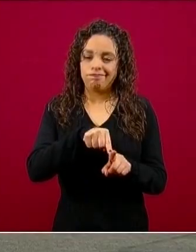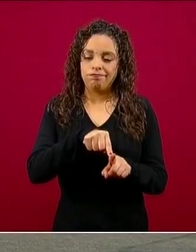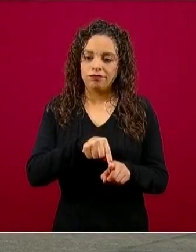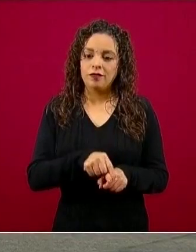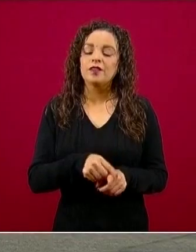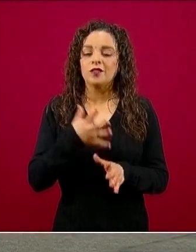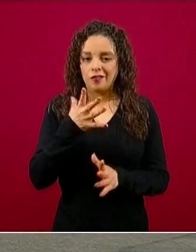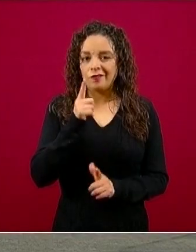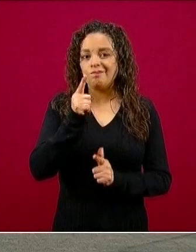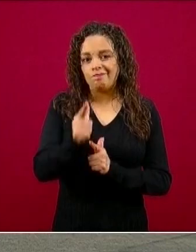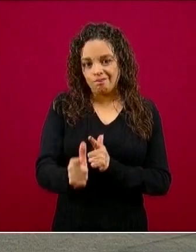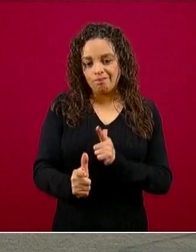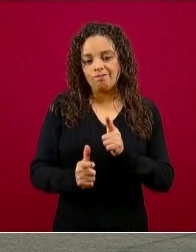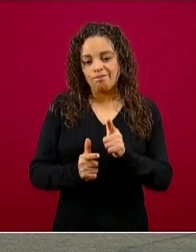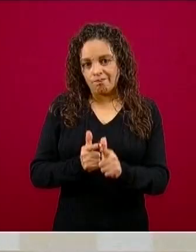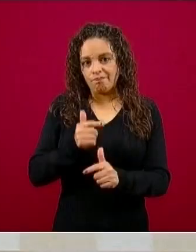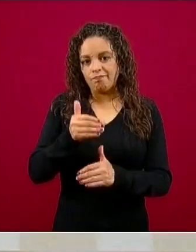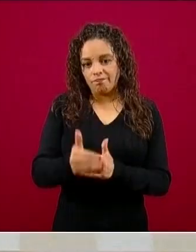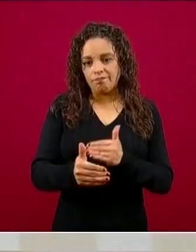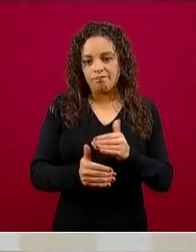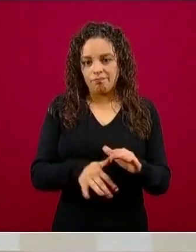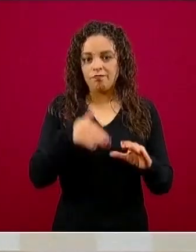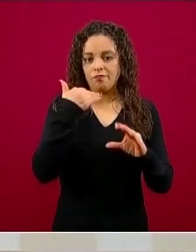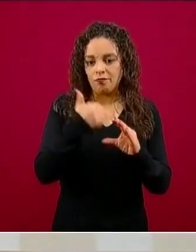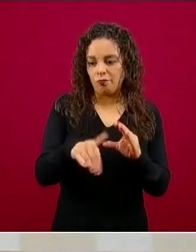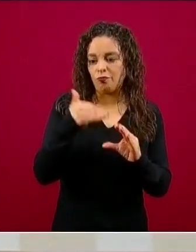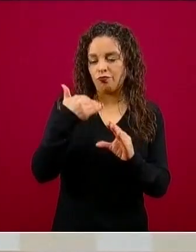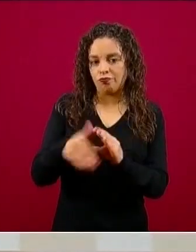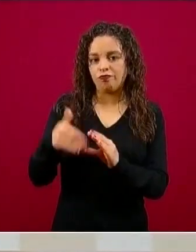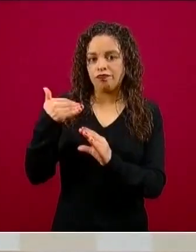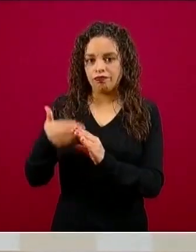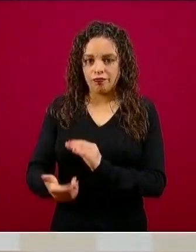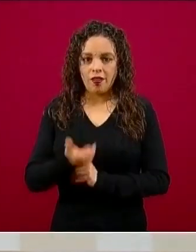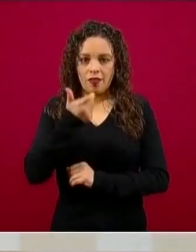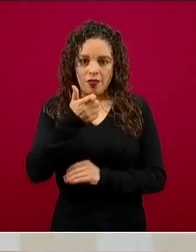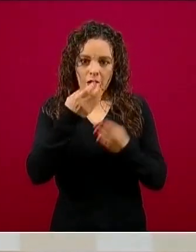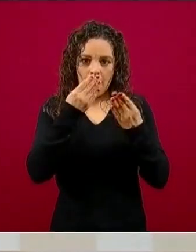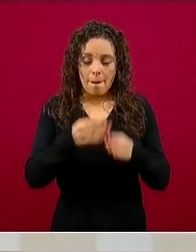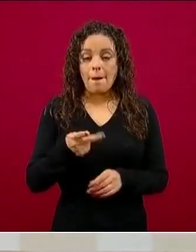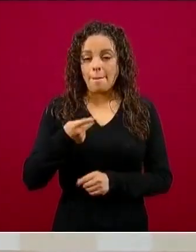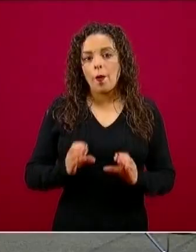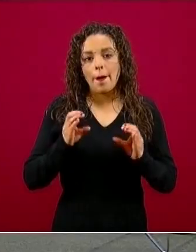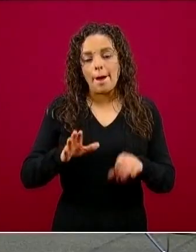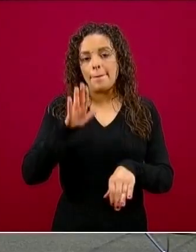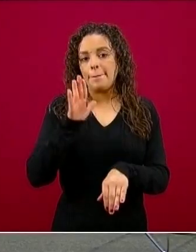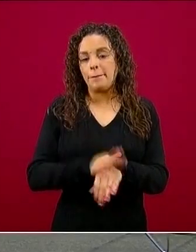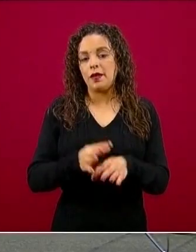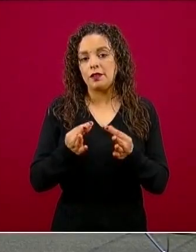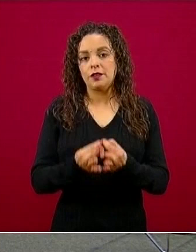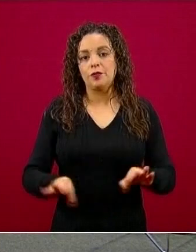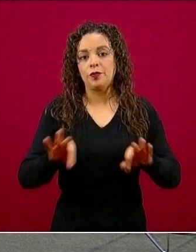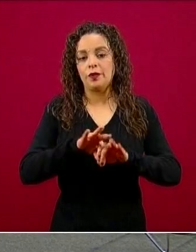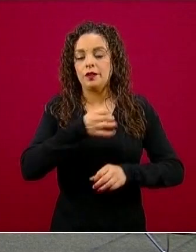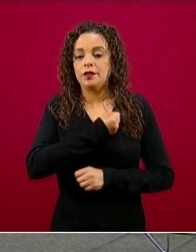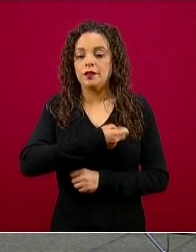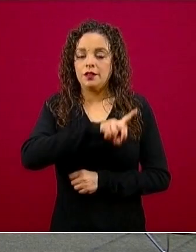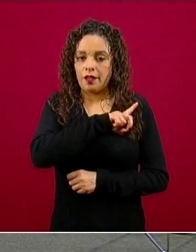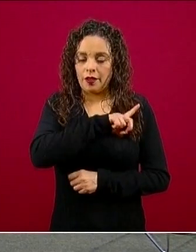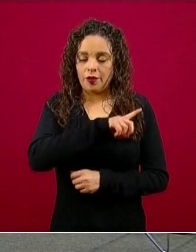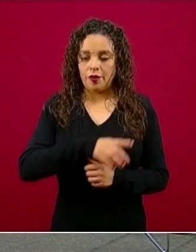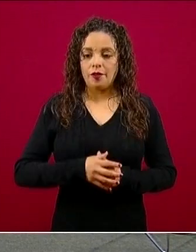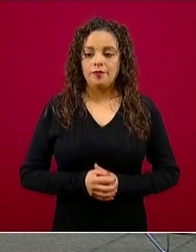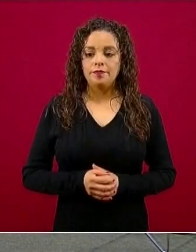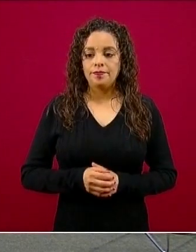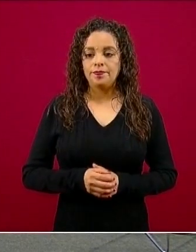a los 11.364 millones de pesos. En esta entrega de créditos se privilegia la seguridad y el cuidado a la salud